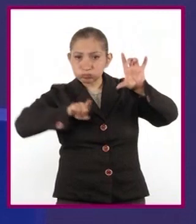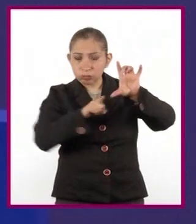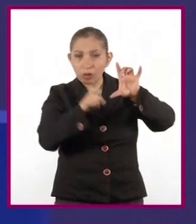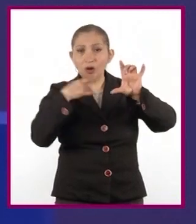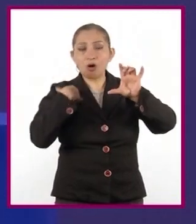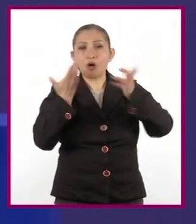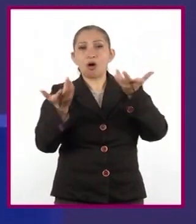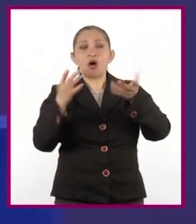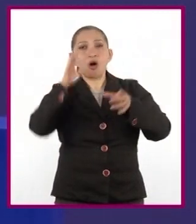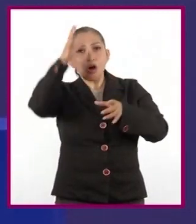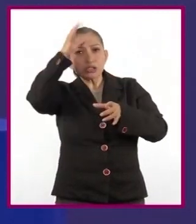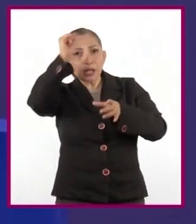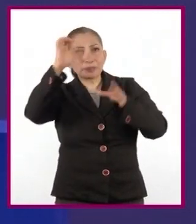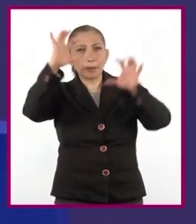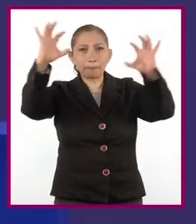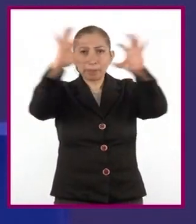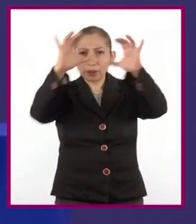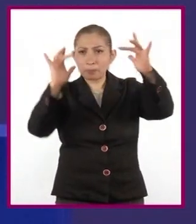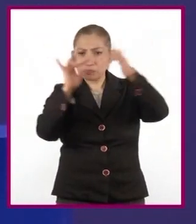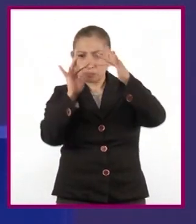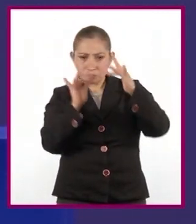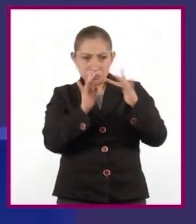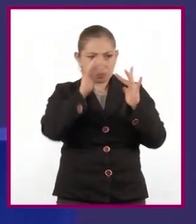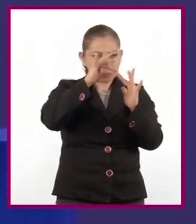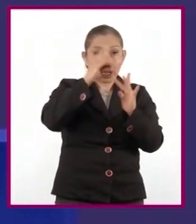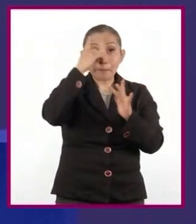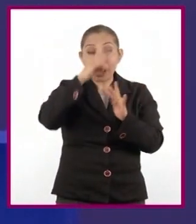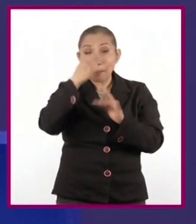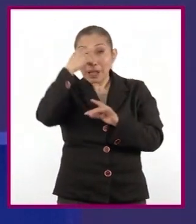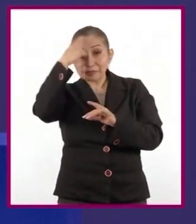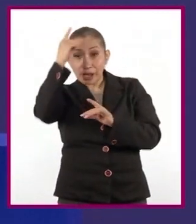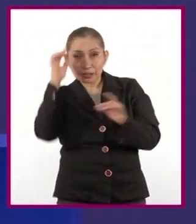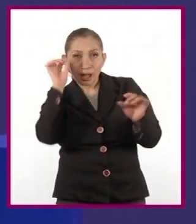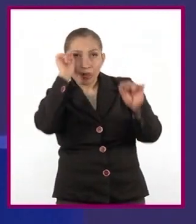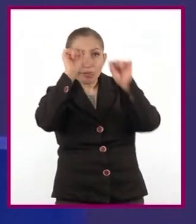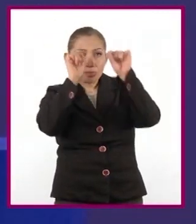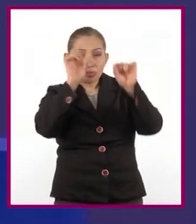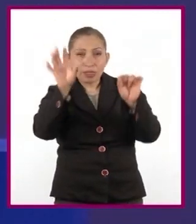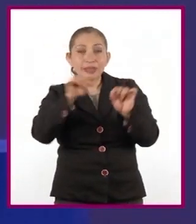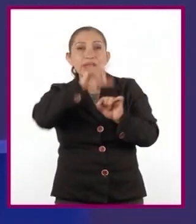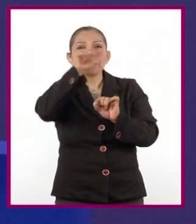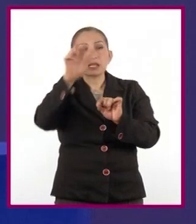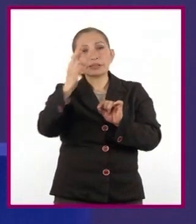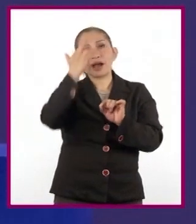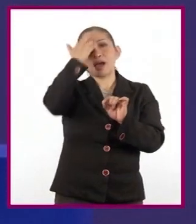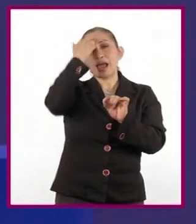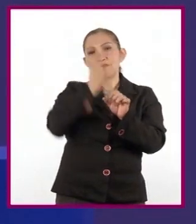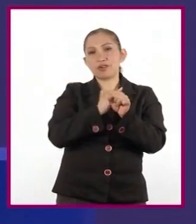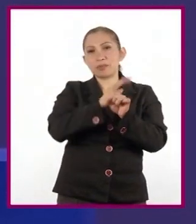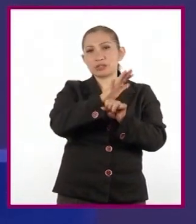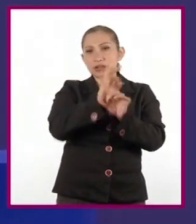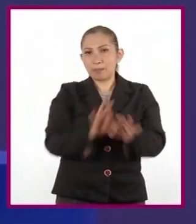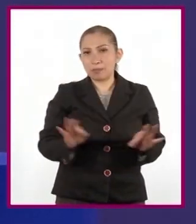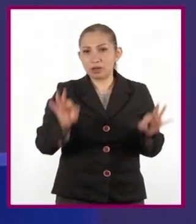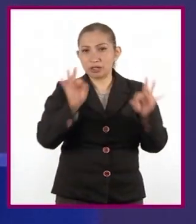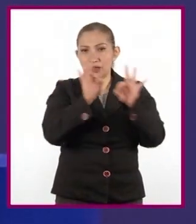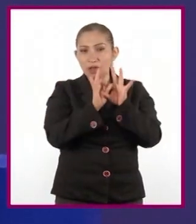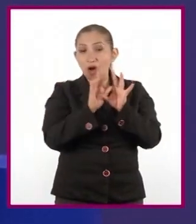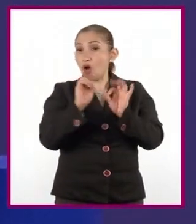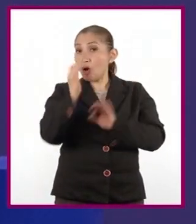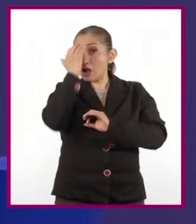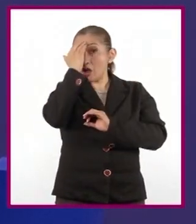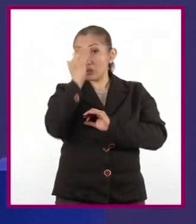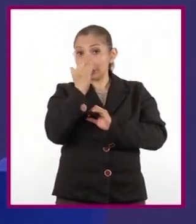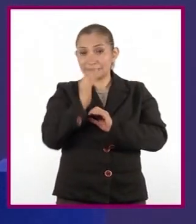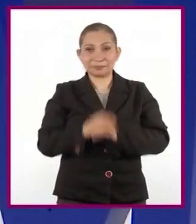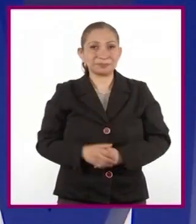conceptual, para que, una forma más práctica, anoten y recuperen la información más importante o desconocida